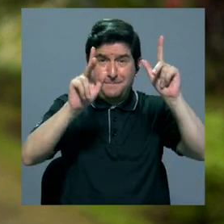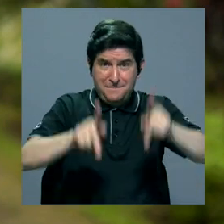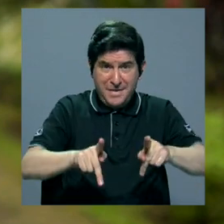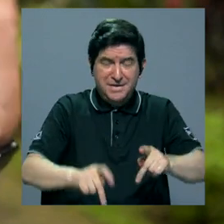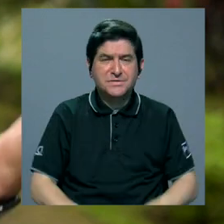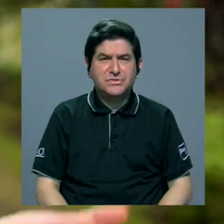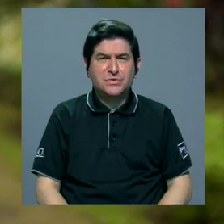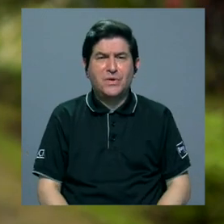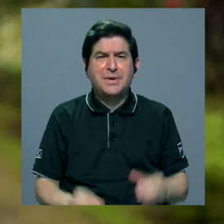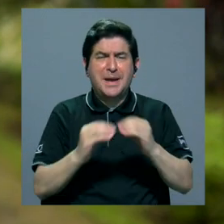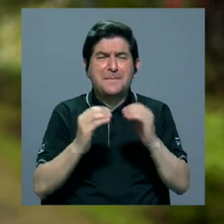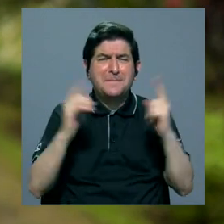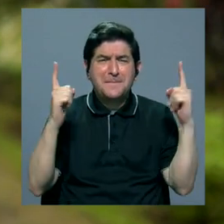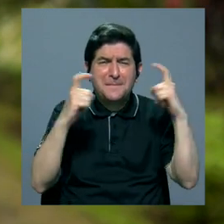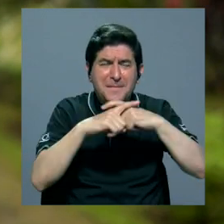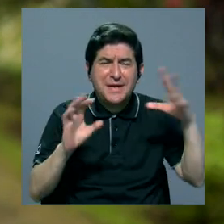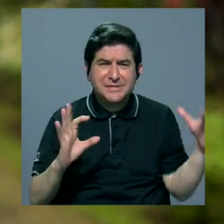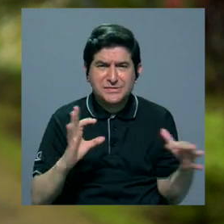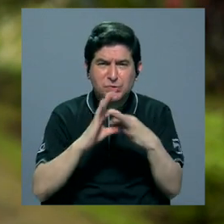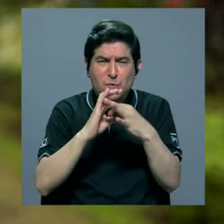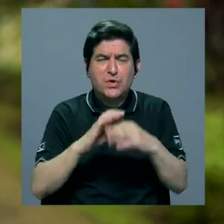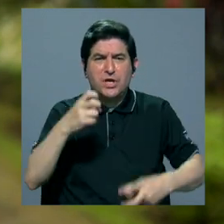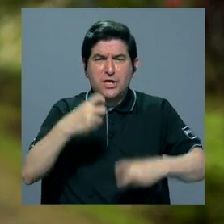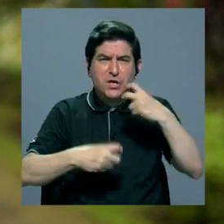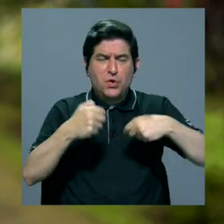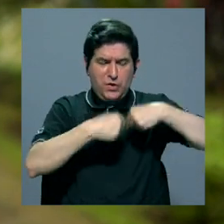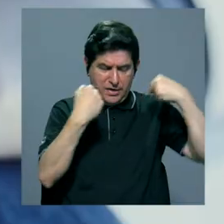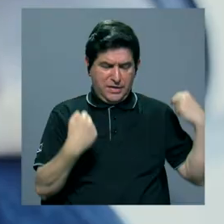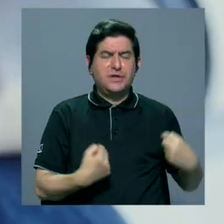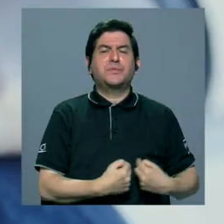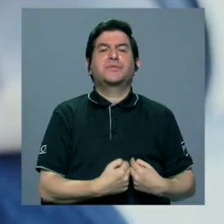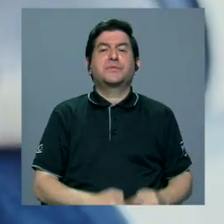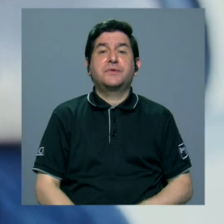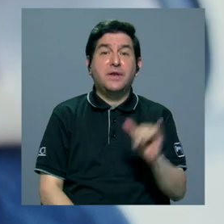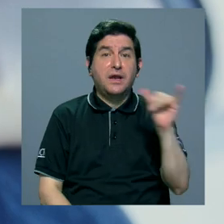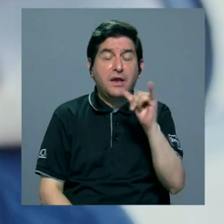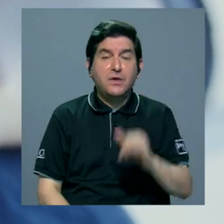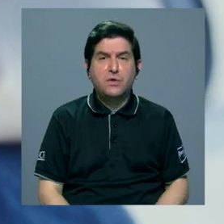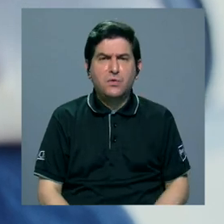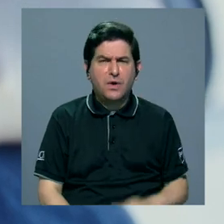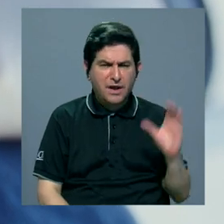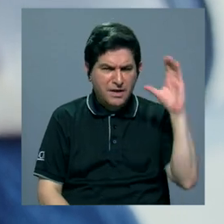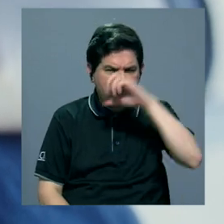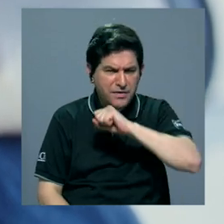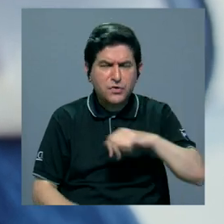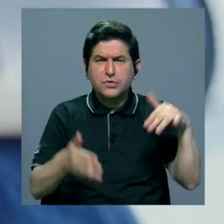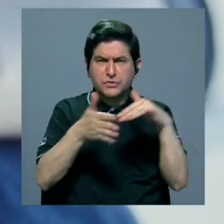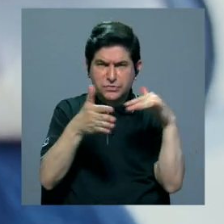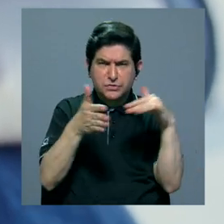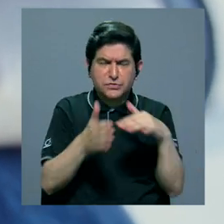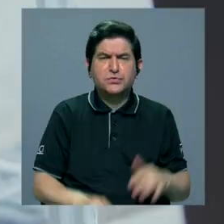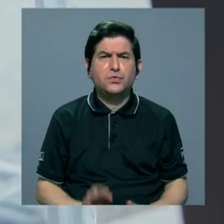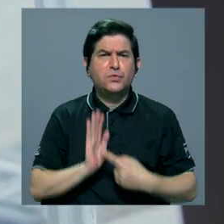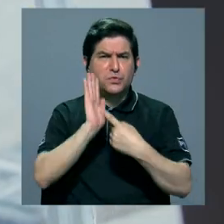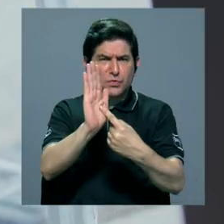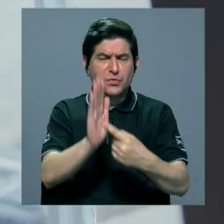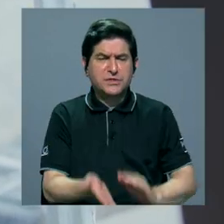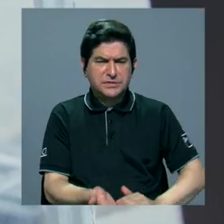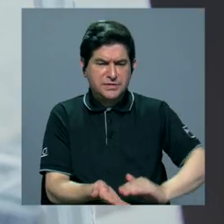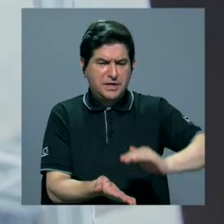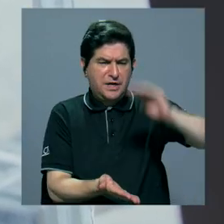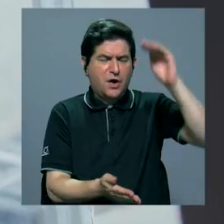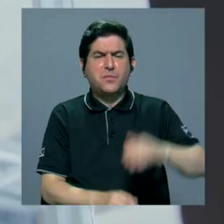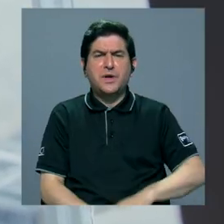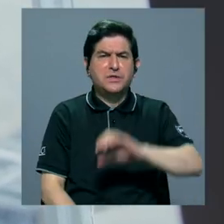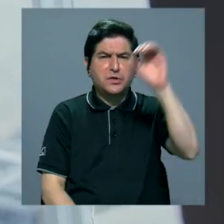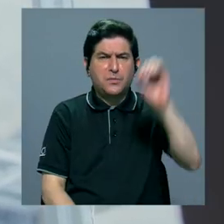aumente las complicaciones asociadas a su problema cardiovascular. También se han visto estudios que señalan que se da un aumento de